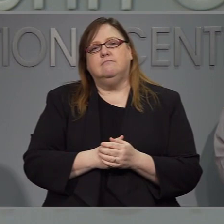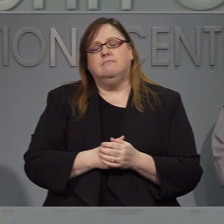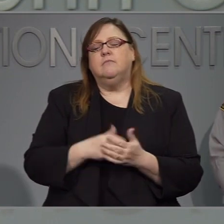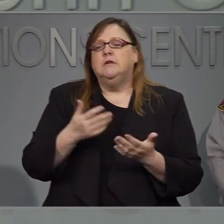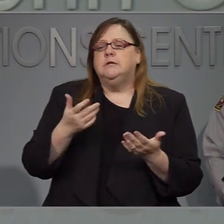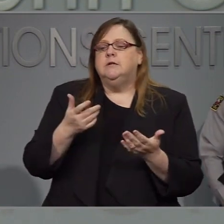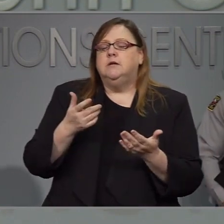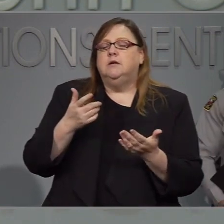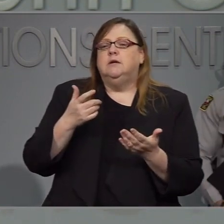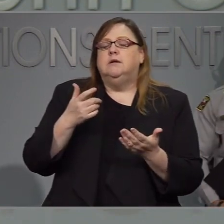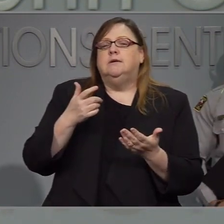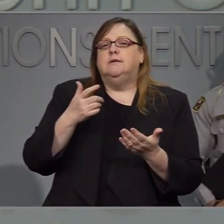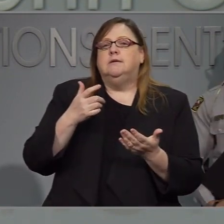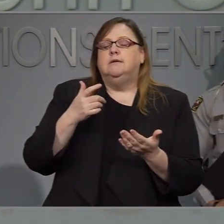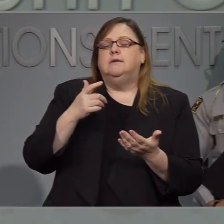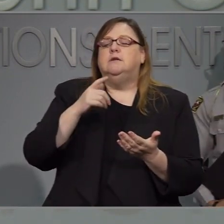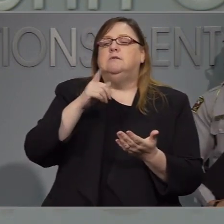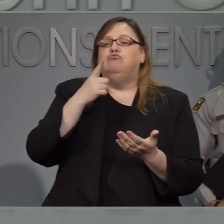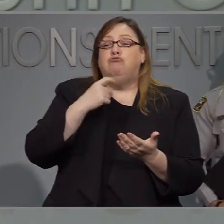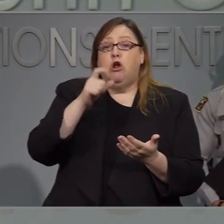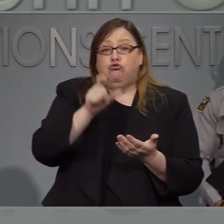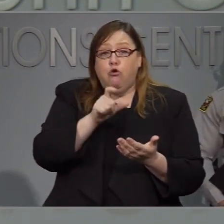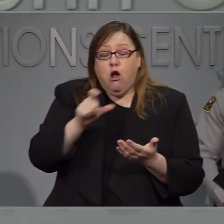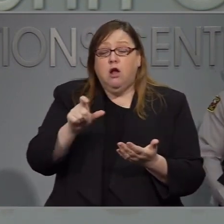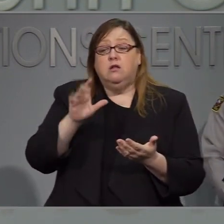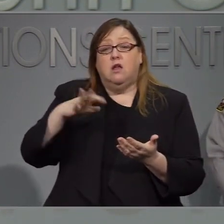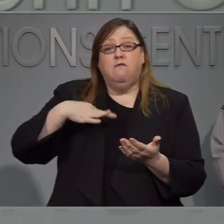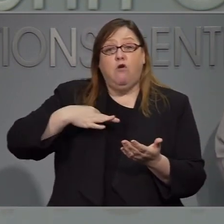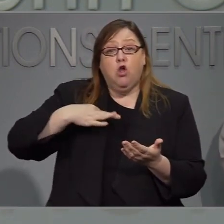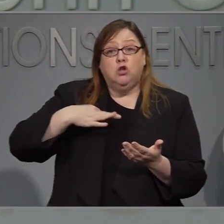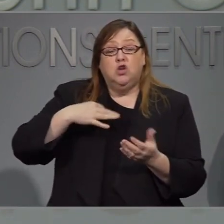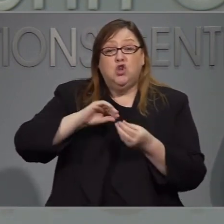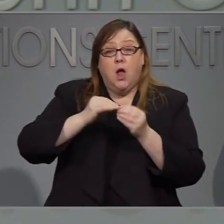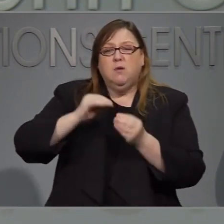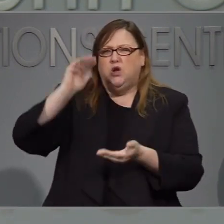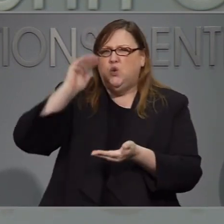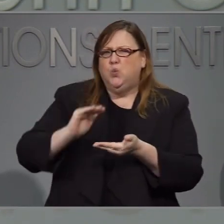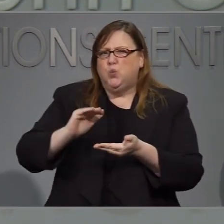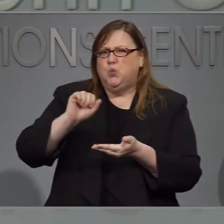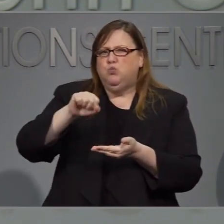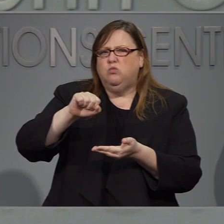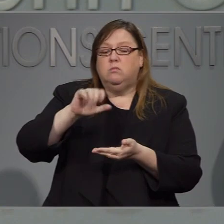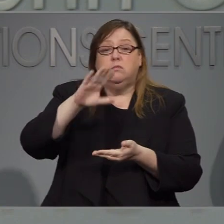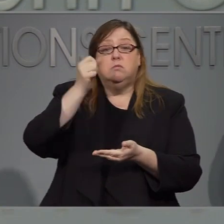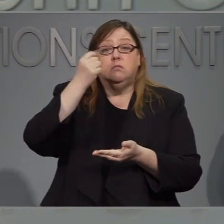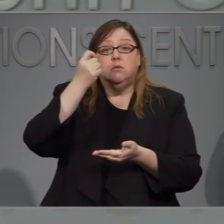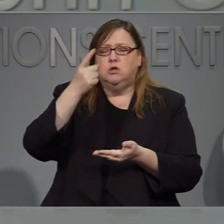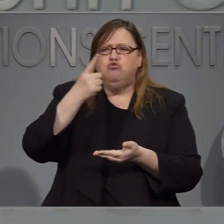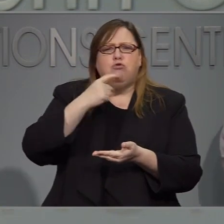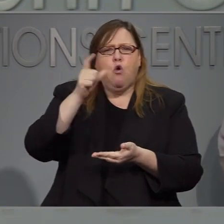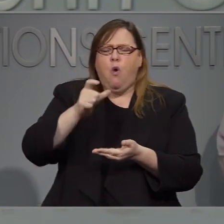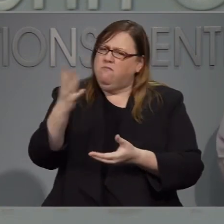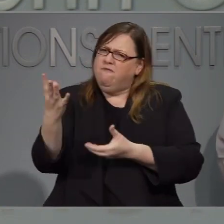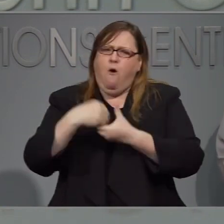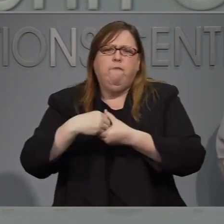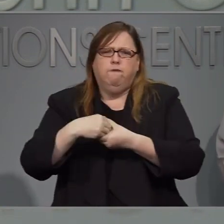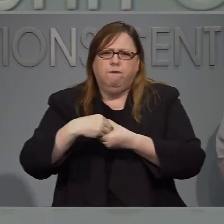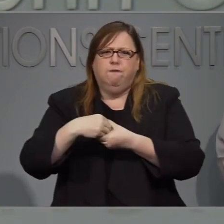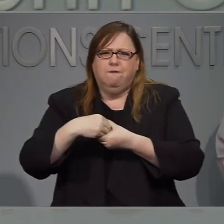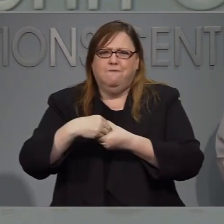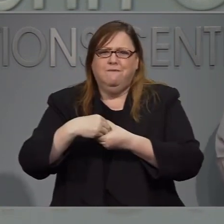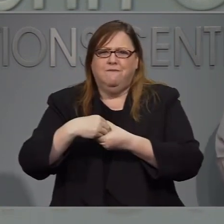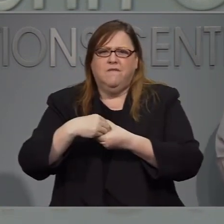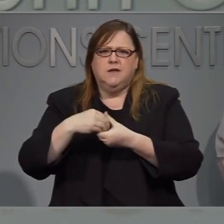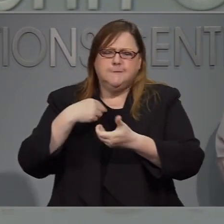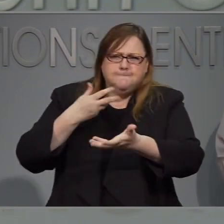hemos anticipado tener menos personal, pero los voluntarios de la Cruz Roja para el albergue, ellos este